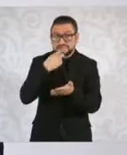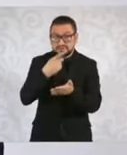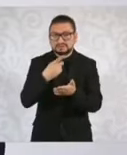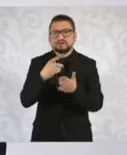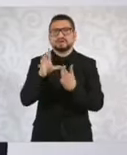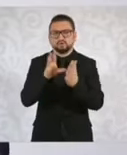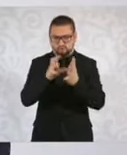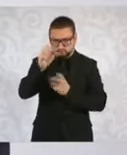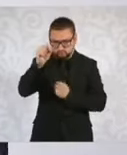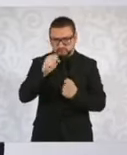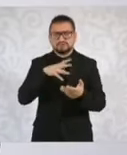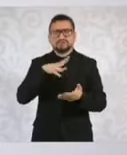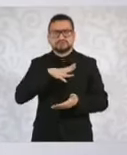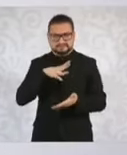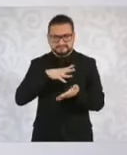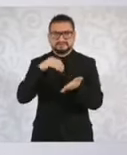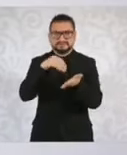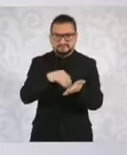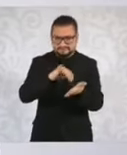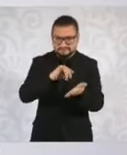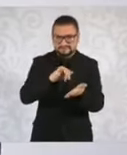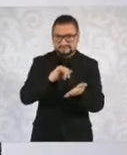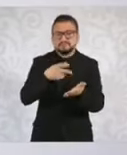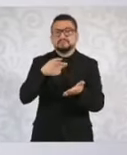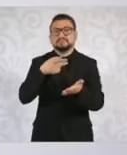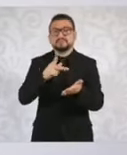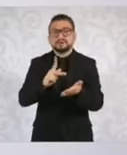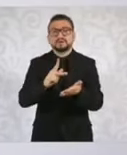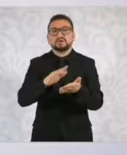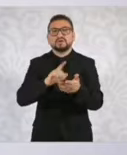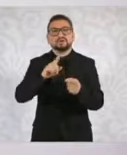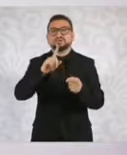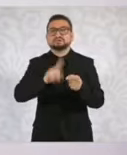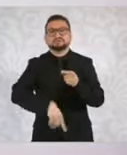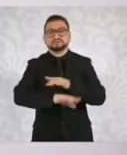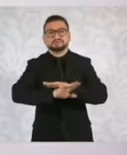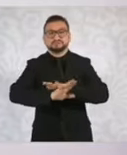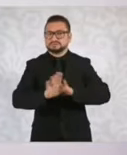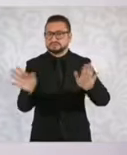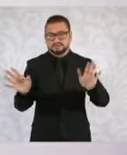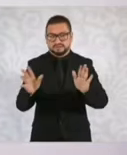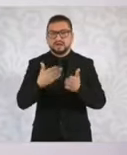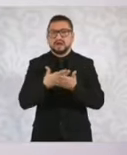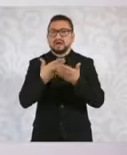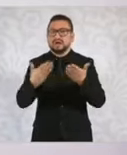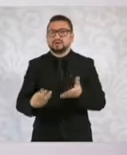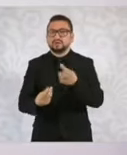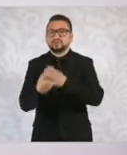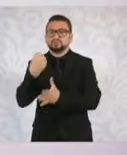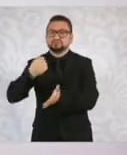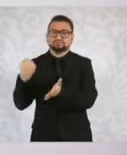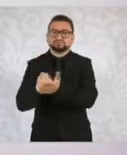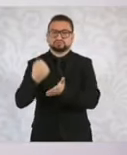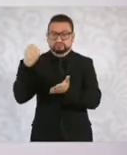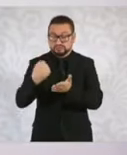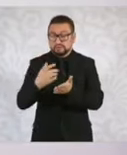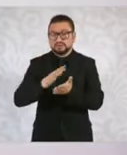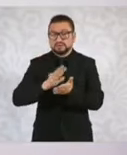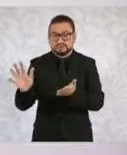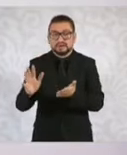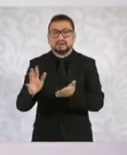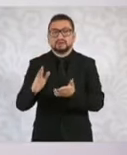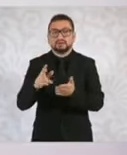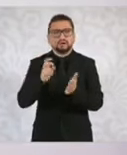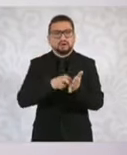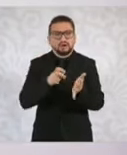en la Constitución, ya no es Constitución, se encuentra derogado. Consecuentemente, no es necesario hacer ningún